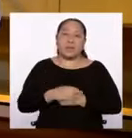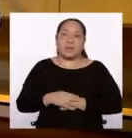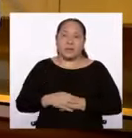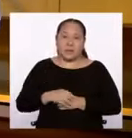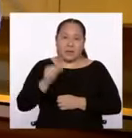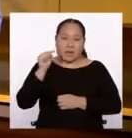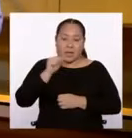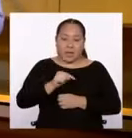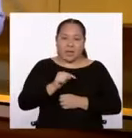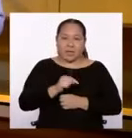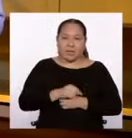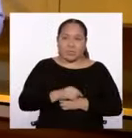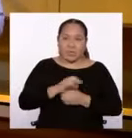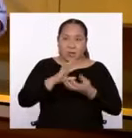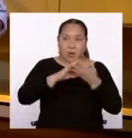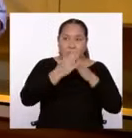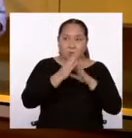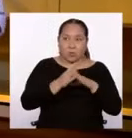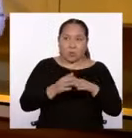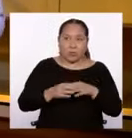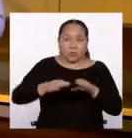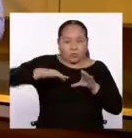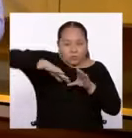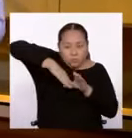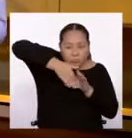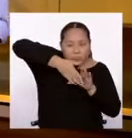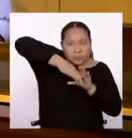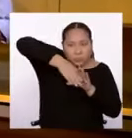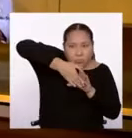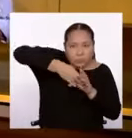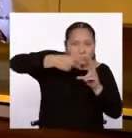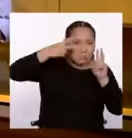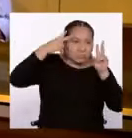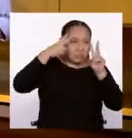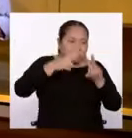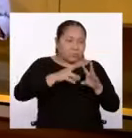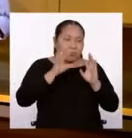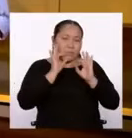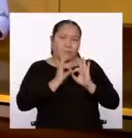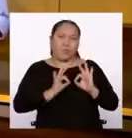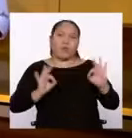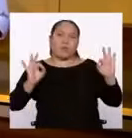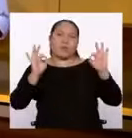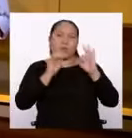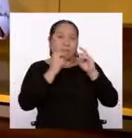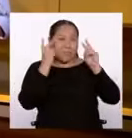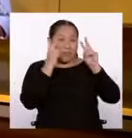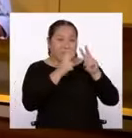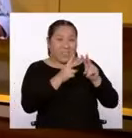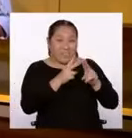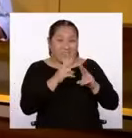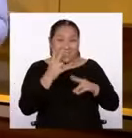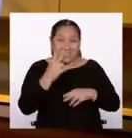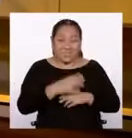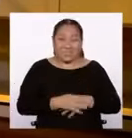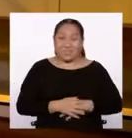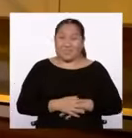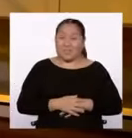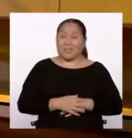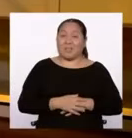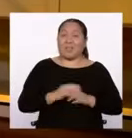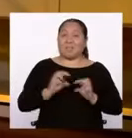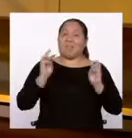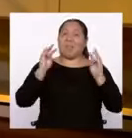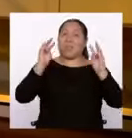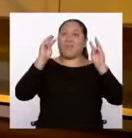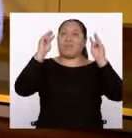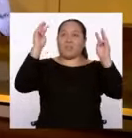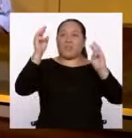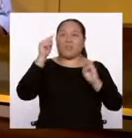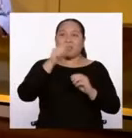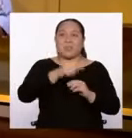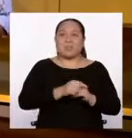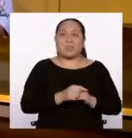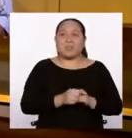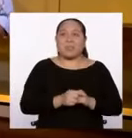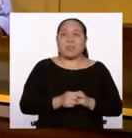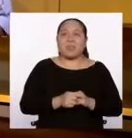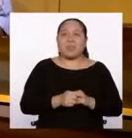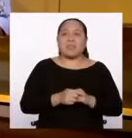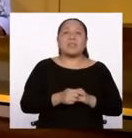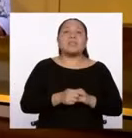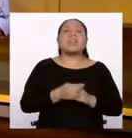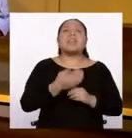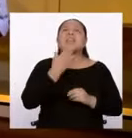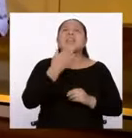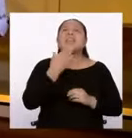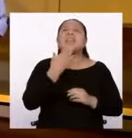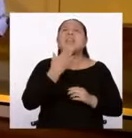conibo es su cerámica, como podemos ver aquí. Impresionante, ¿no? Está además a cargo de las